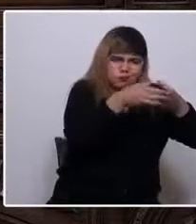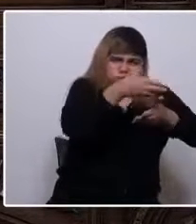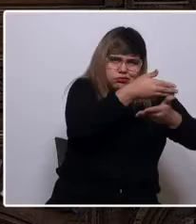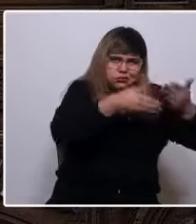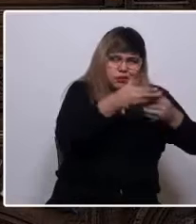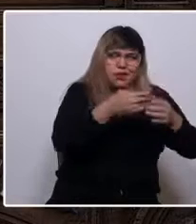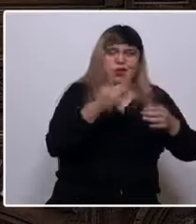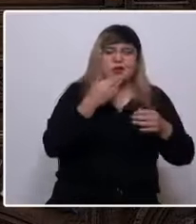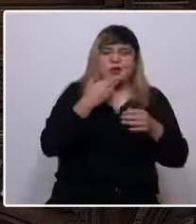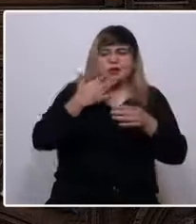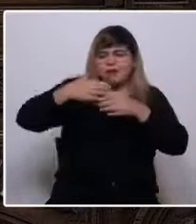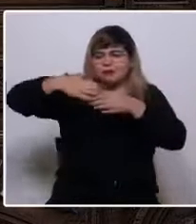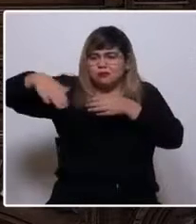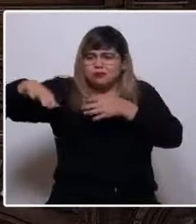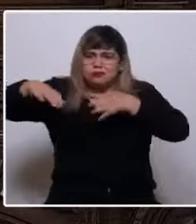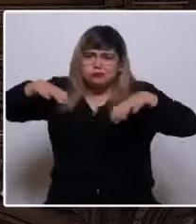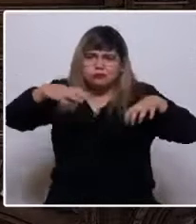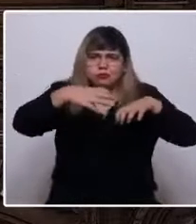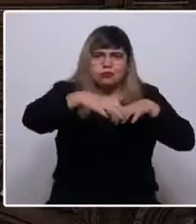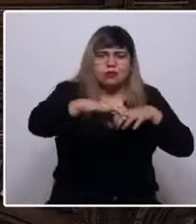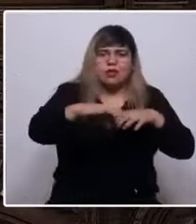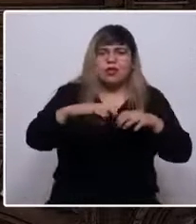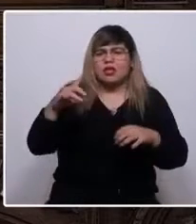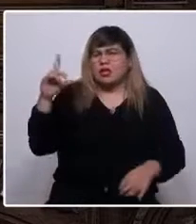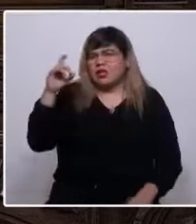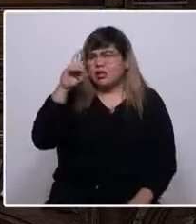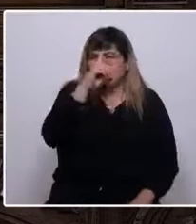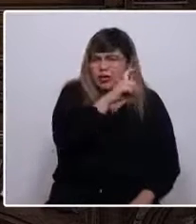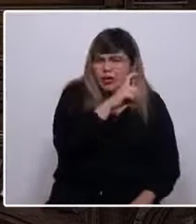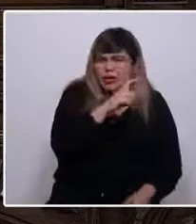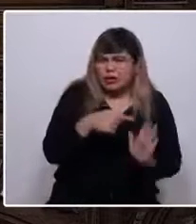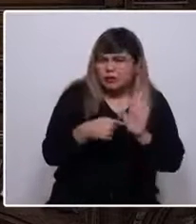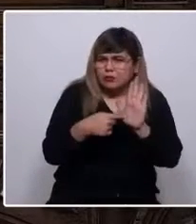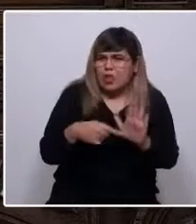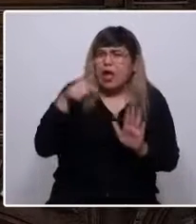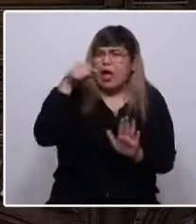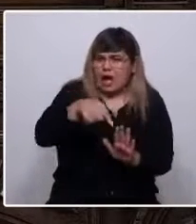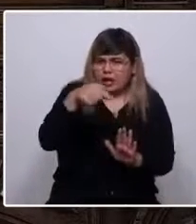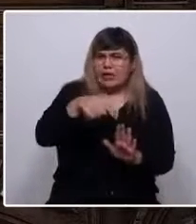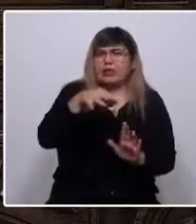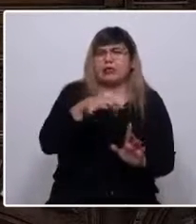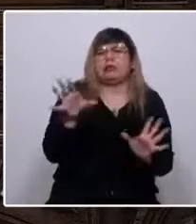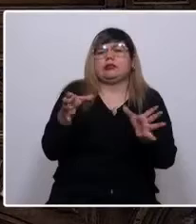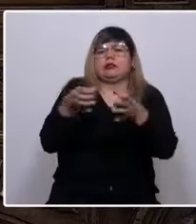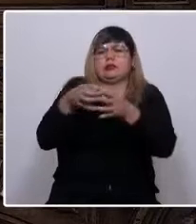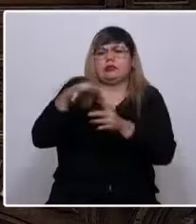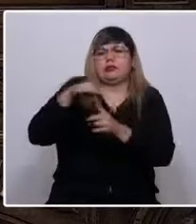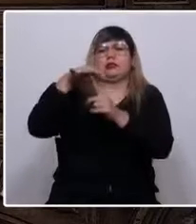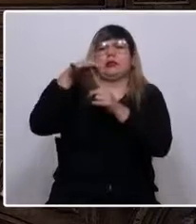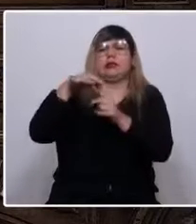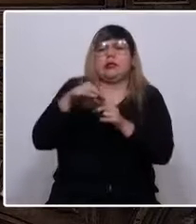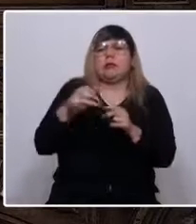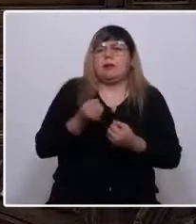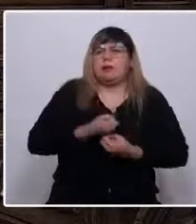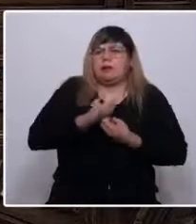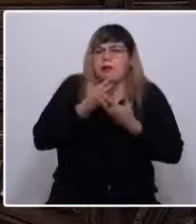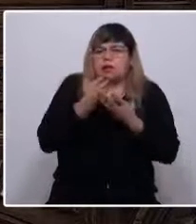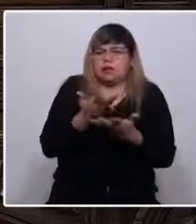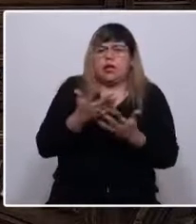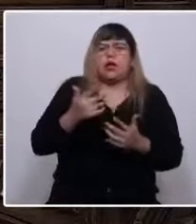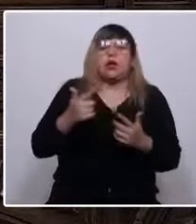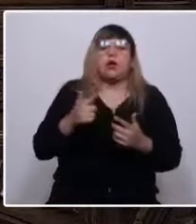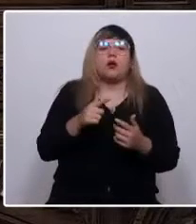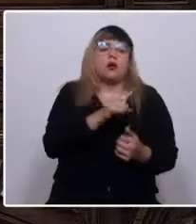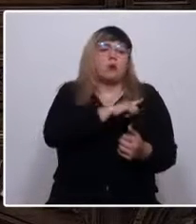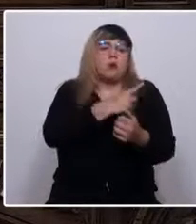segregación y desnudar la complejidad. Ahí está el criterio para expresar en el poder político